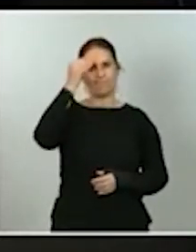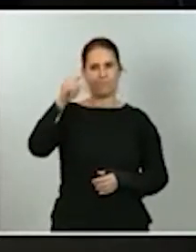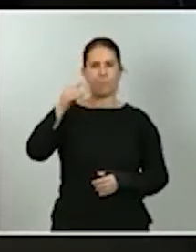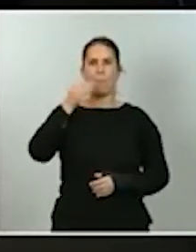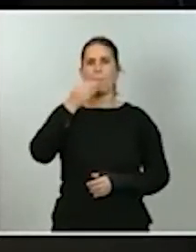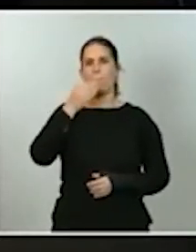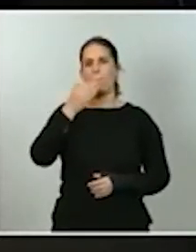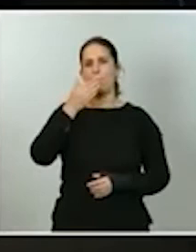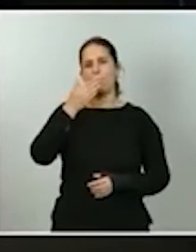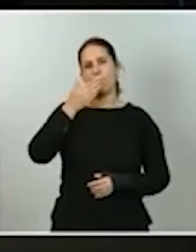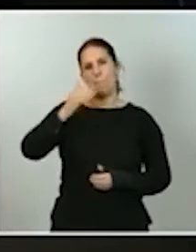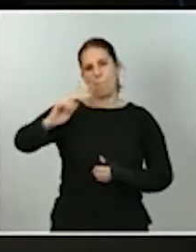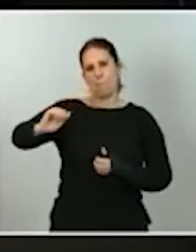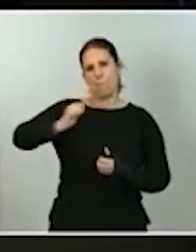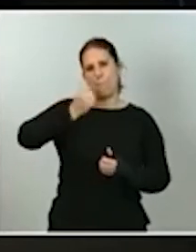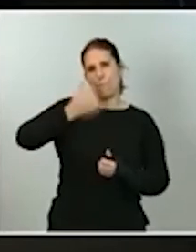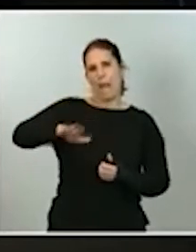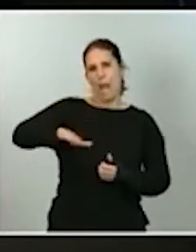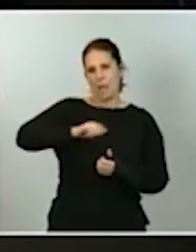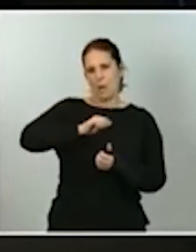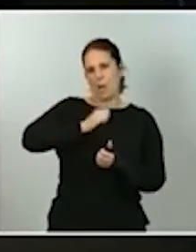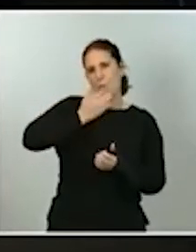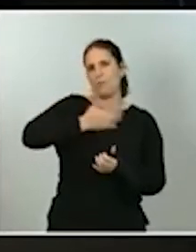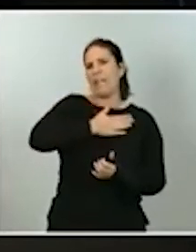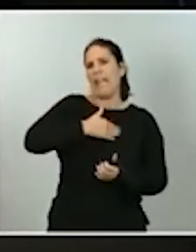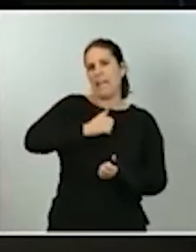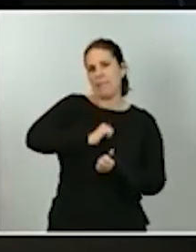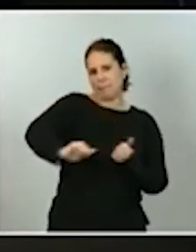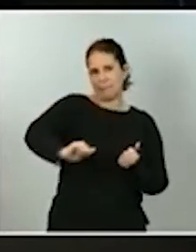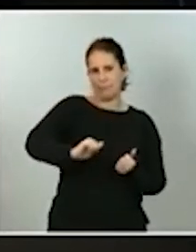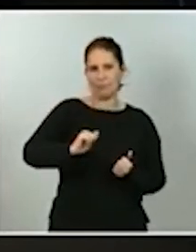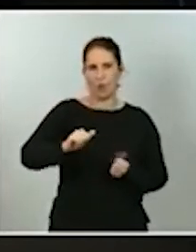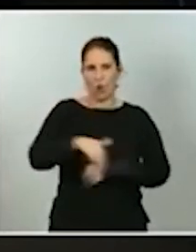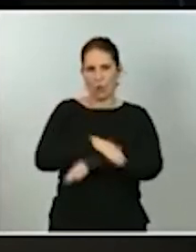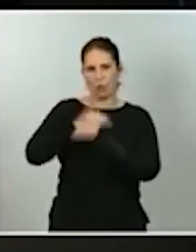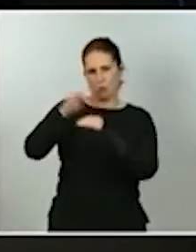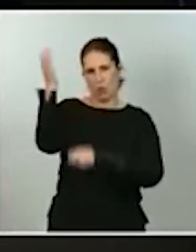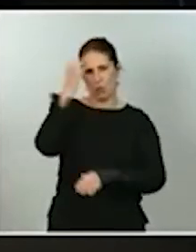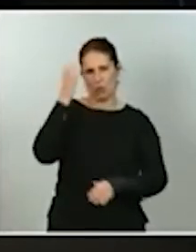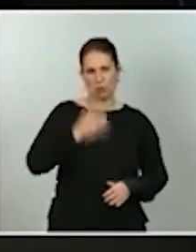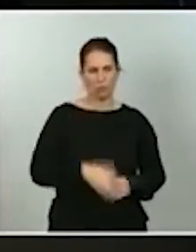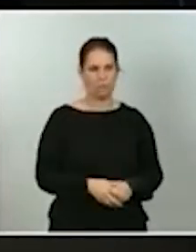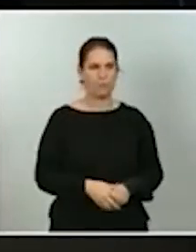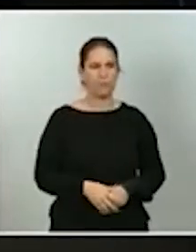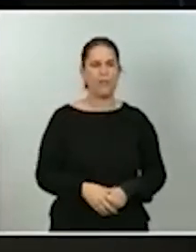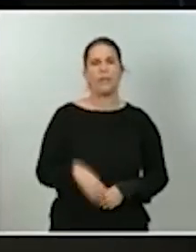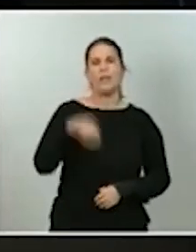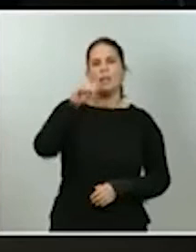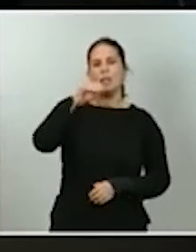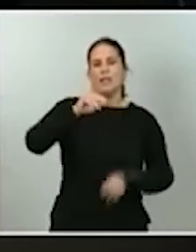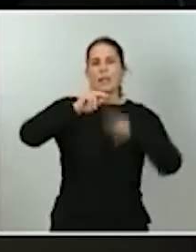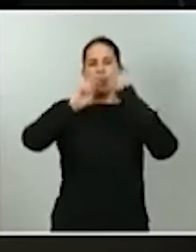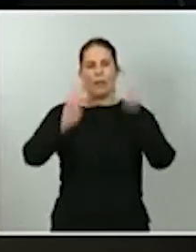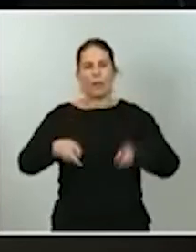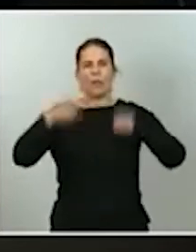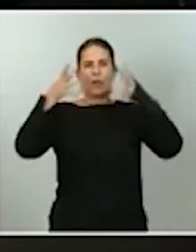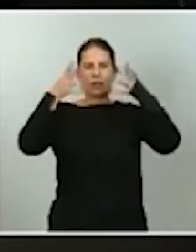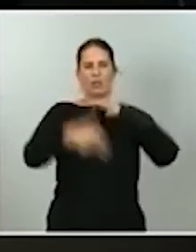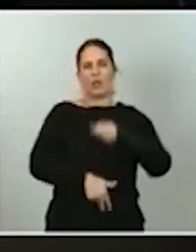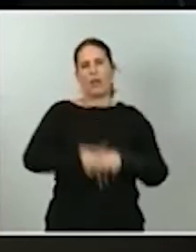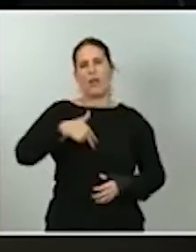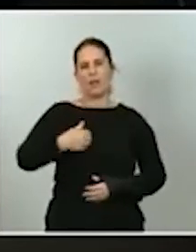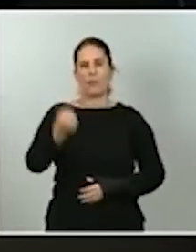Ayuso. Y también quería preguntarle sobre la renovación del Consejo General del Poder Judicial. Bueno, hoy ha insistido el Partido